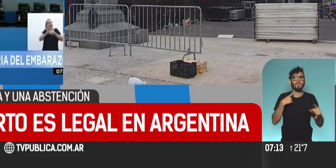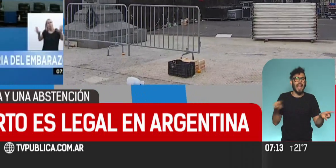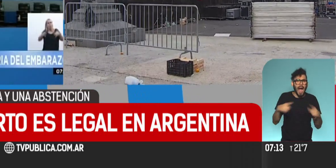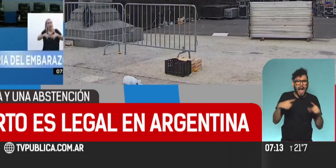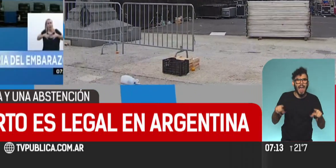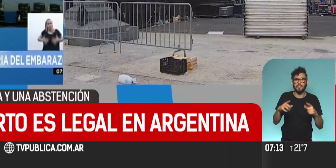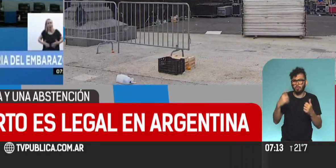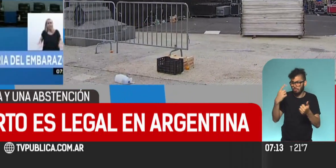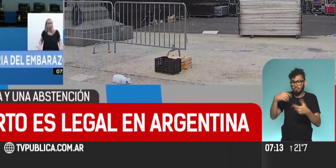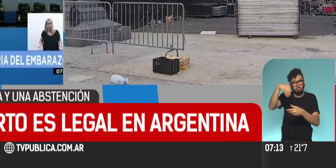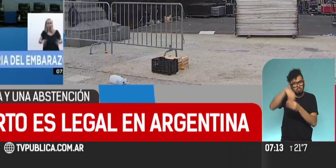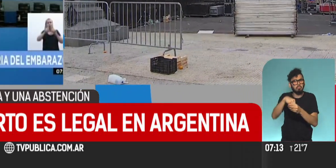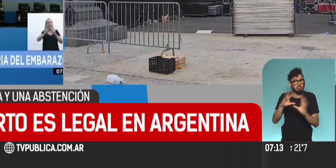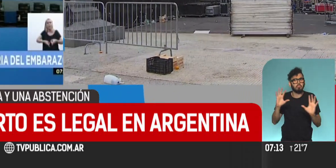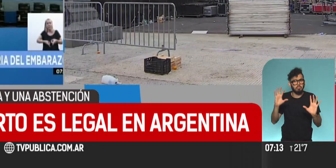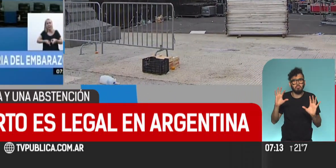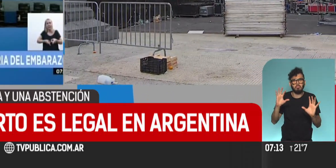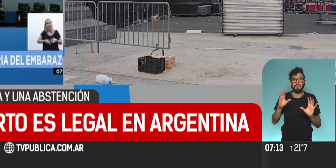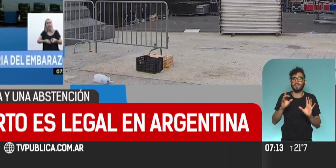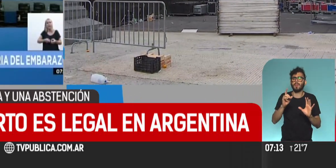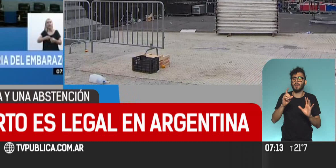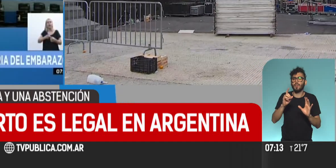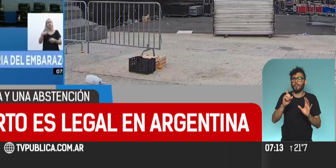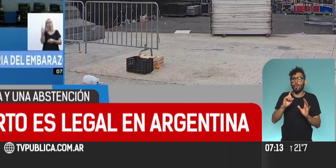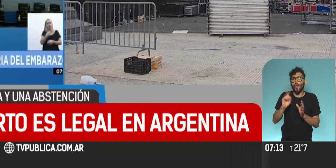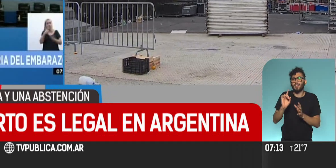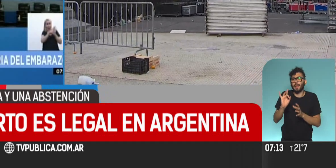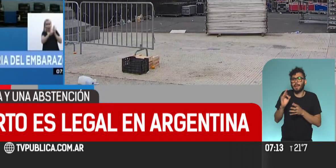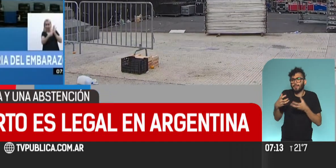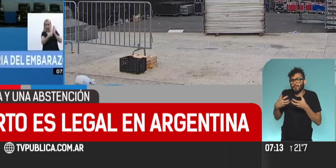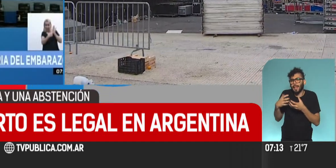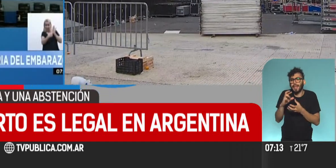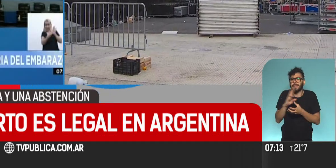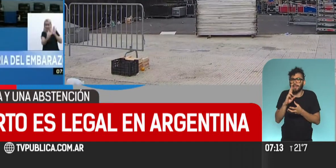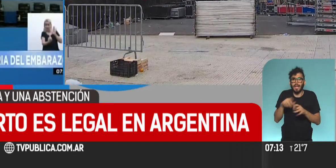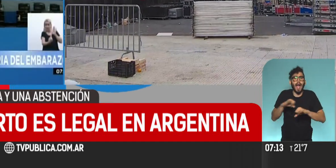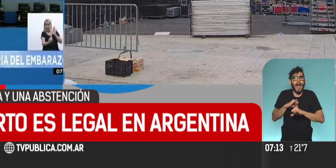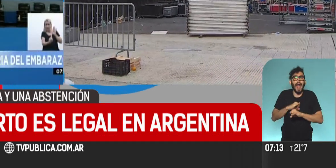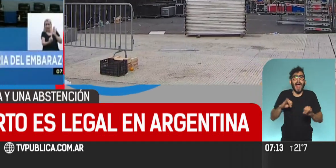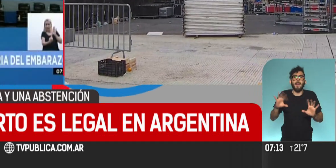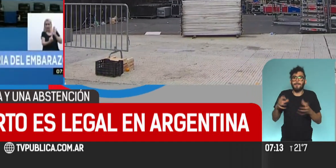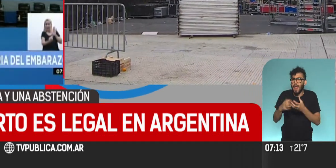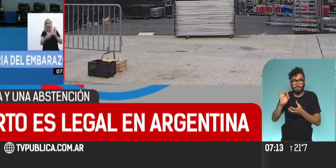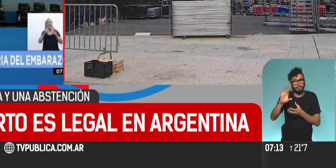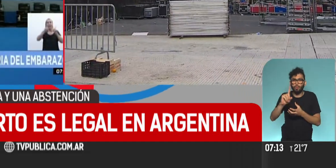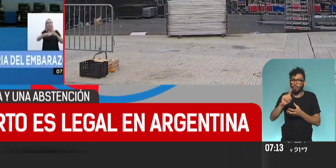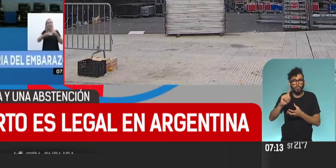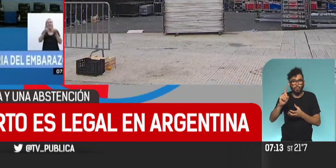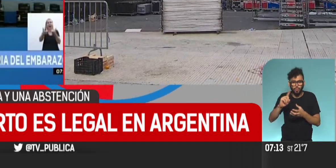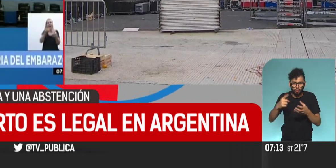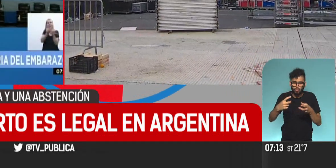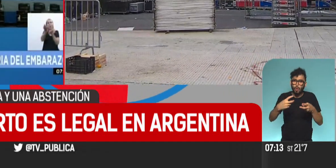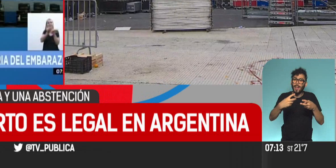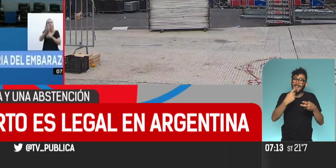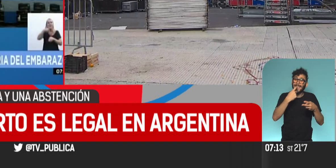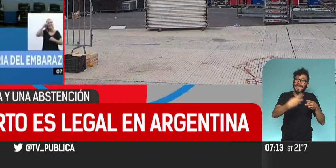representación de lo que significó también no solamente las chicas o los integrantes de la campaña, sino parte del vallado que contuvo